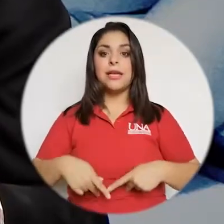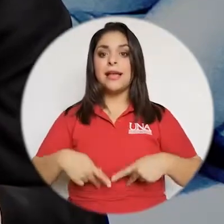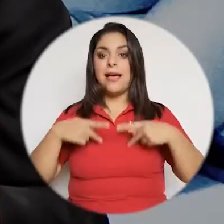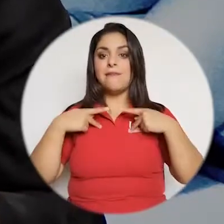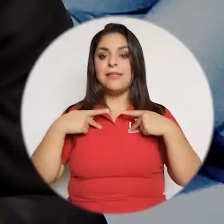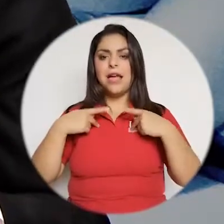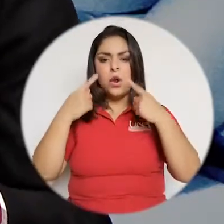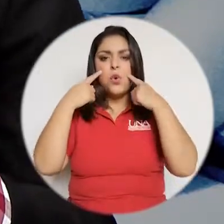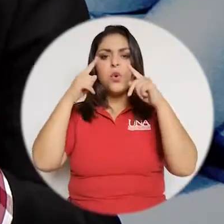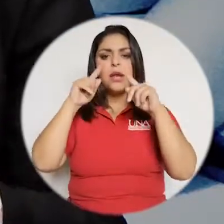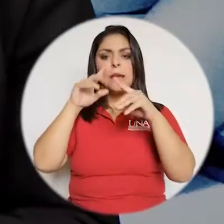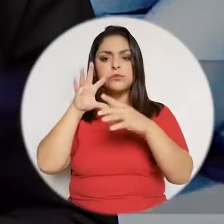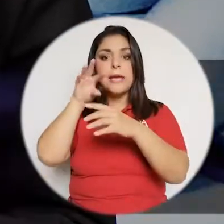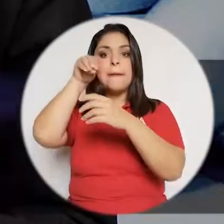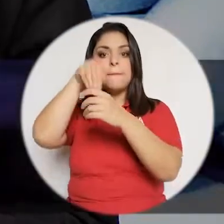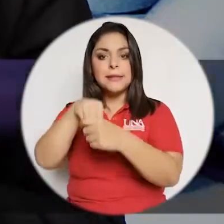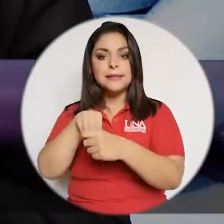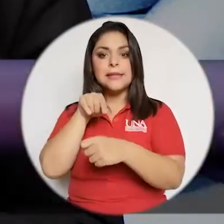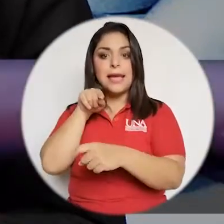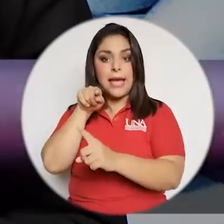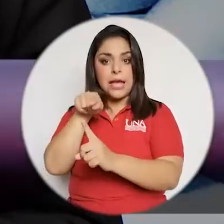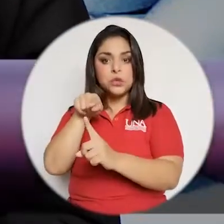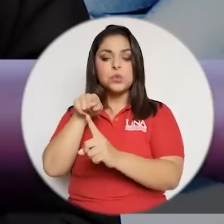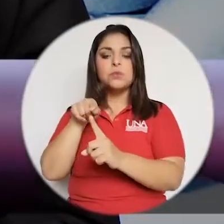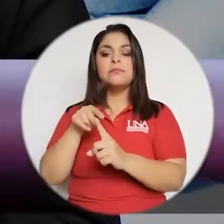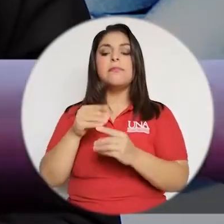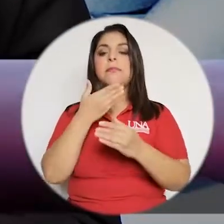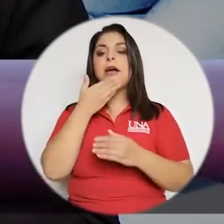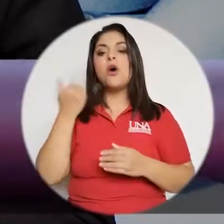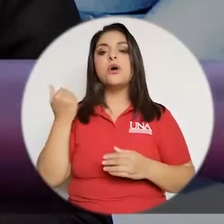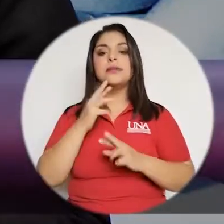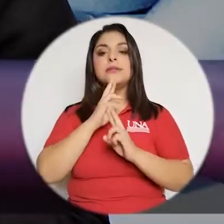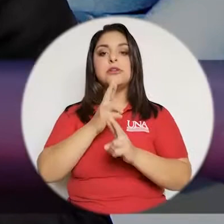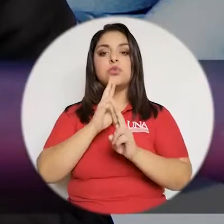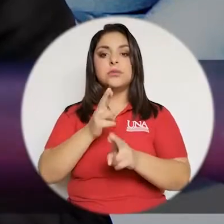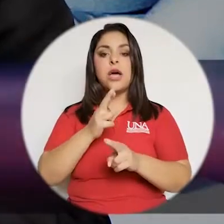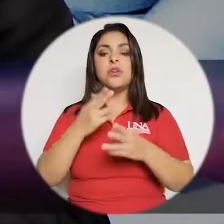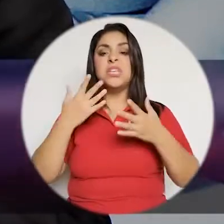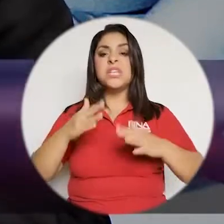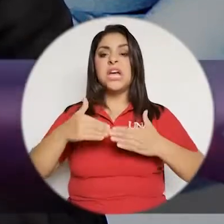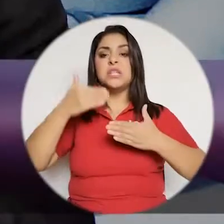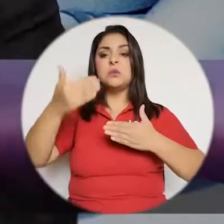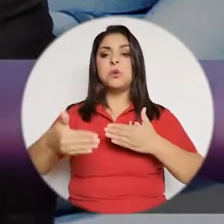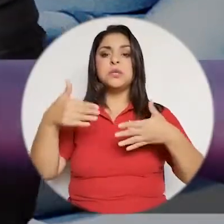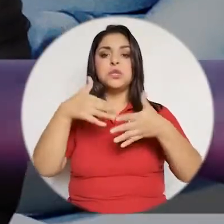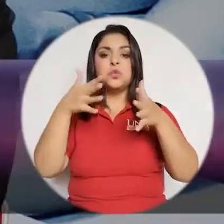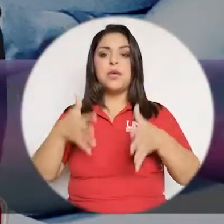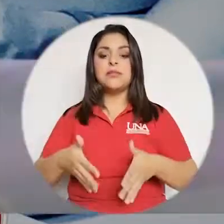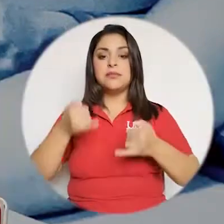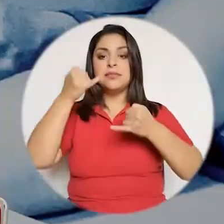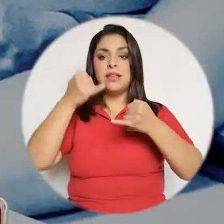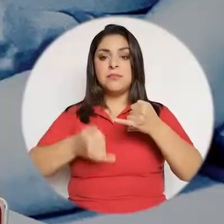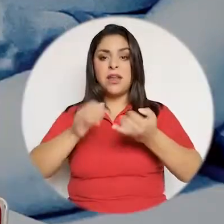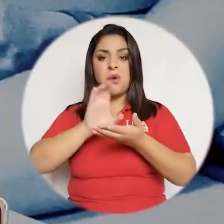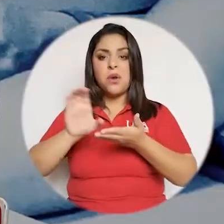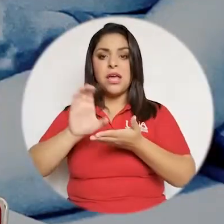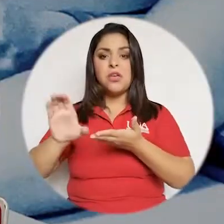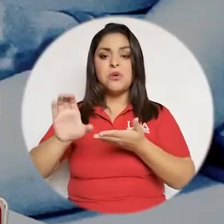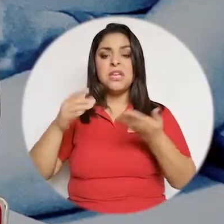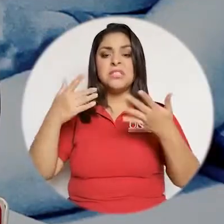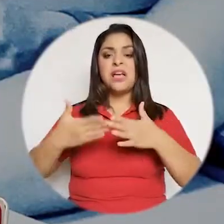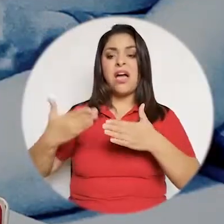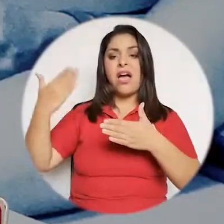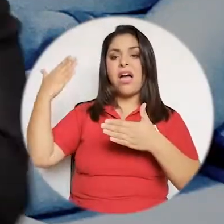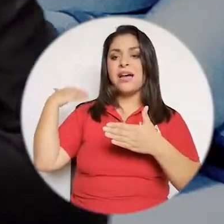Entre más temprano en la vida hagamos esa inversión, mejores son los resultados. Ya cuando los chicos llegan al final de la